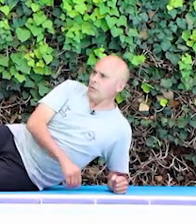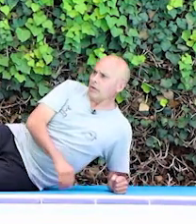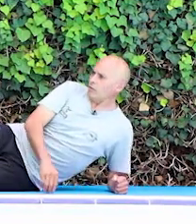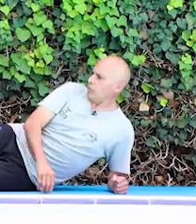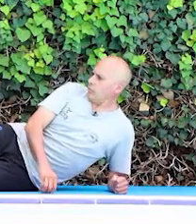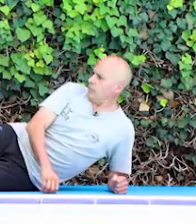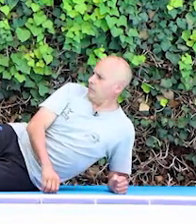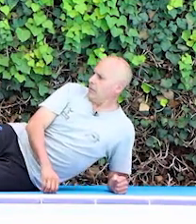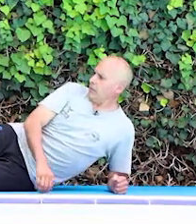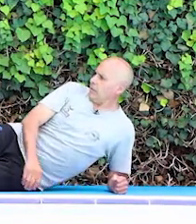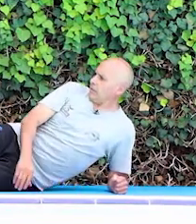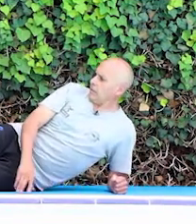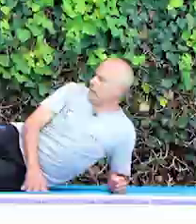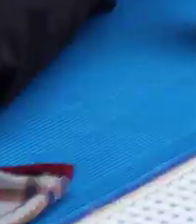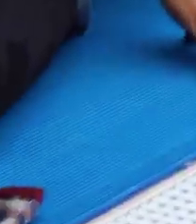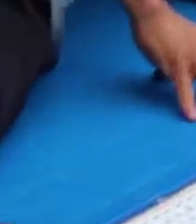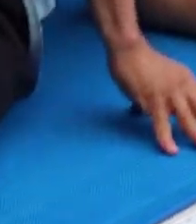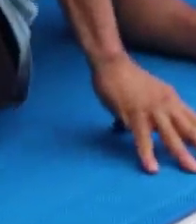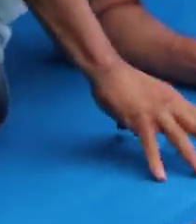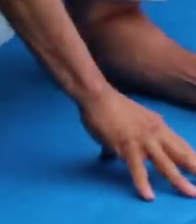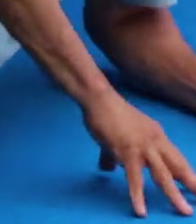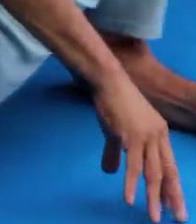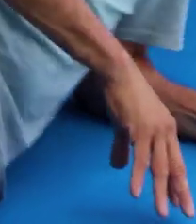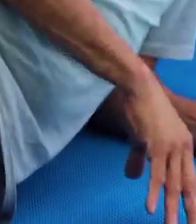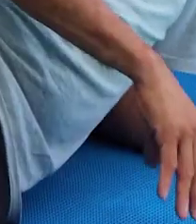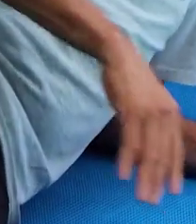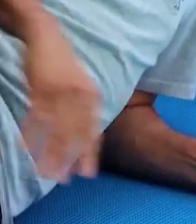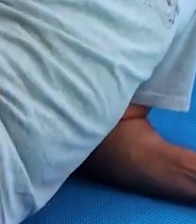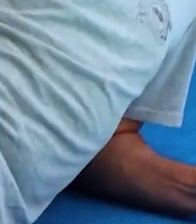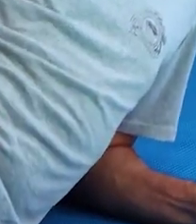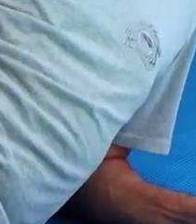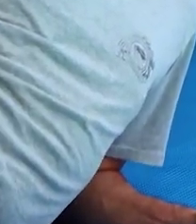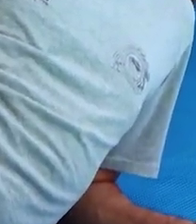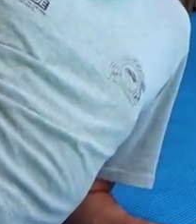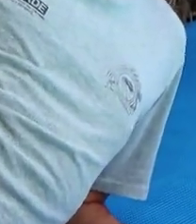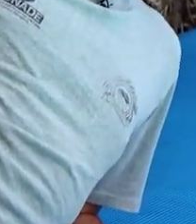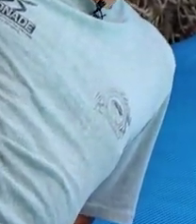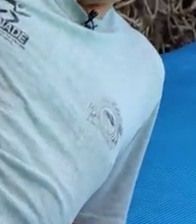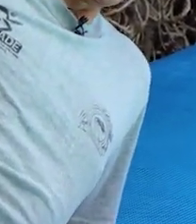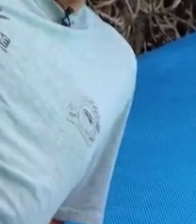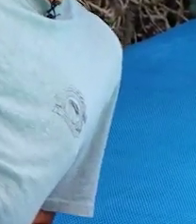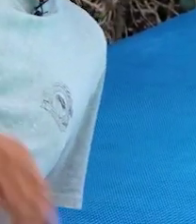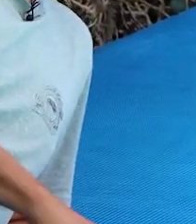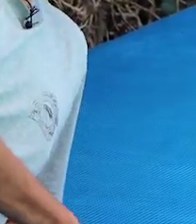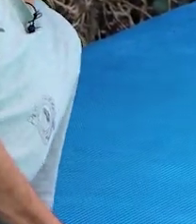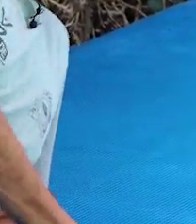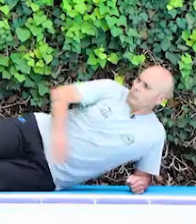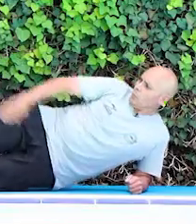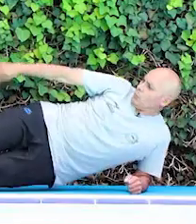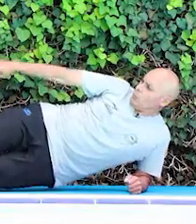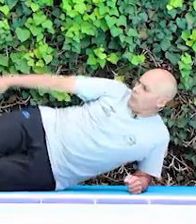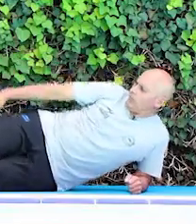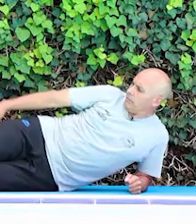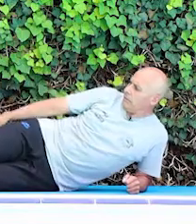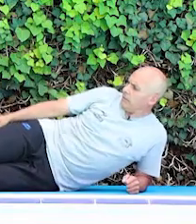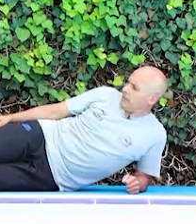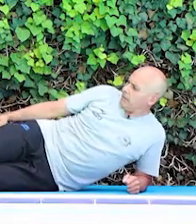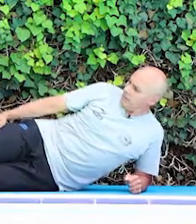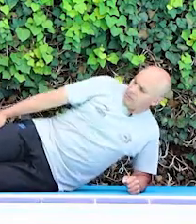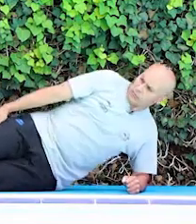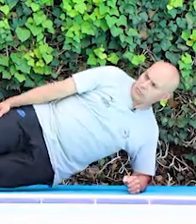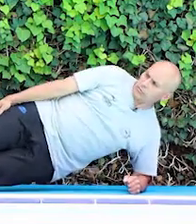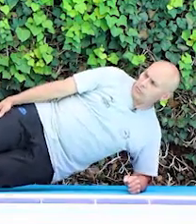nuestro brazo. Y extendemos totalmente. Y lo que vamos a hacer es elevar la cadera. Uno.